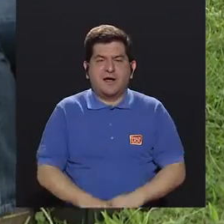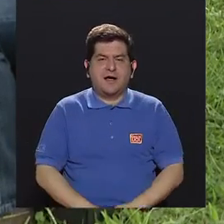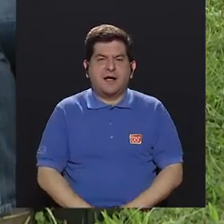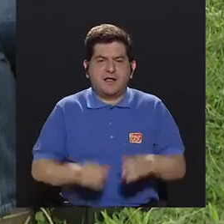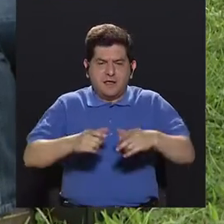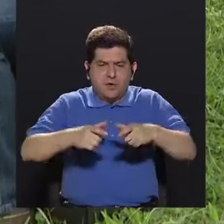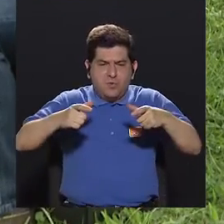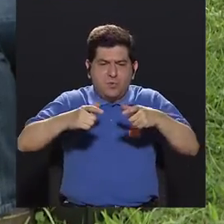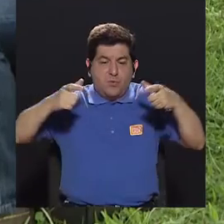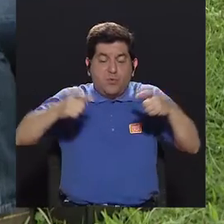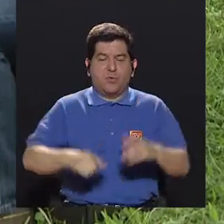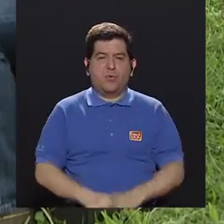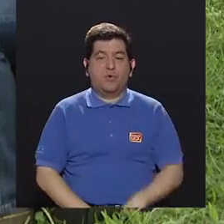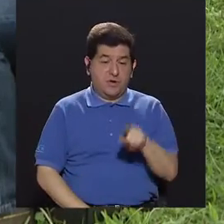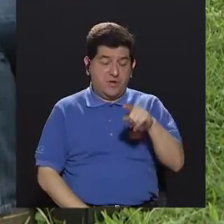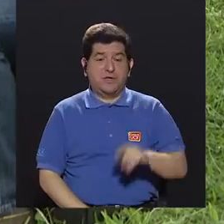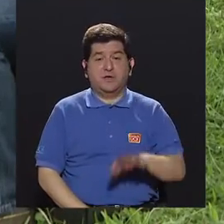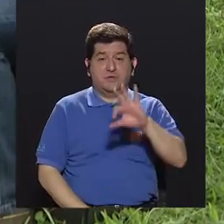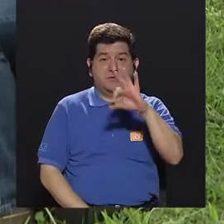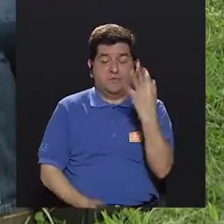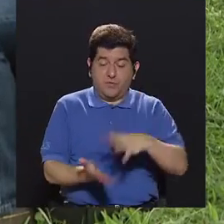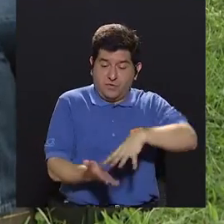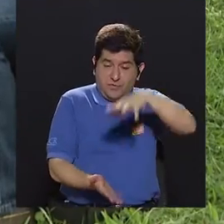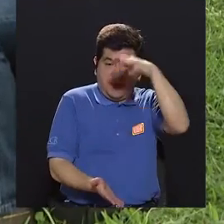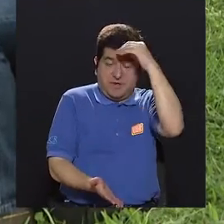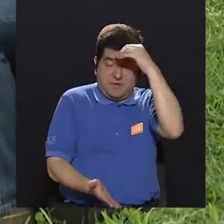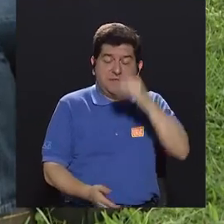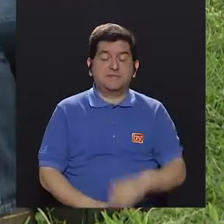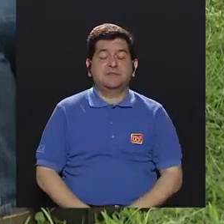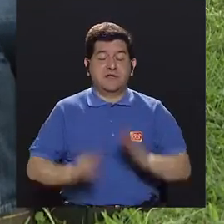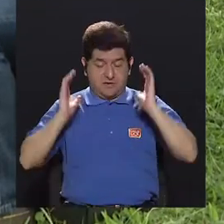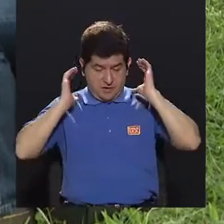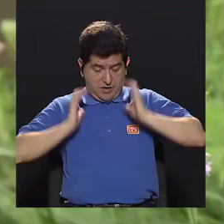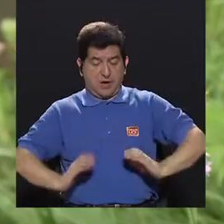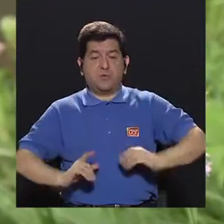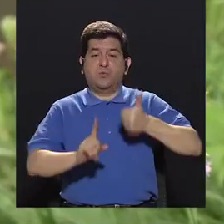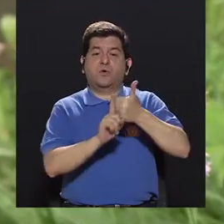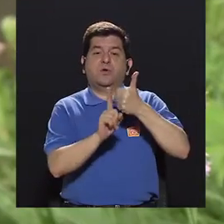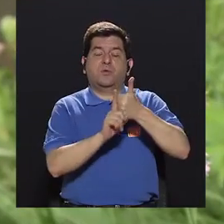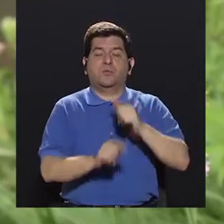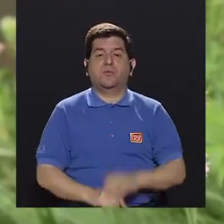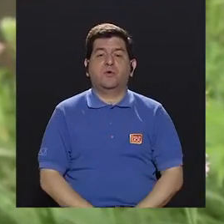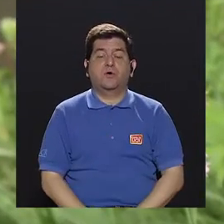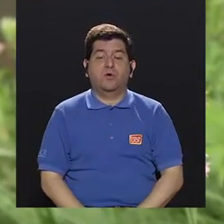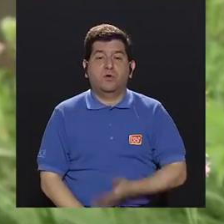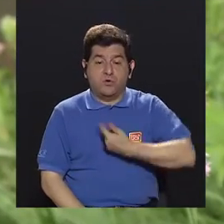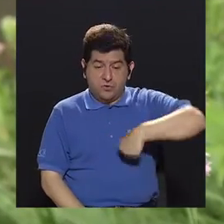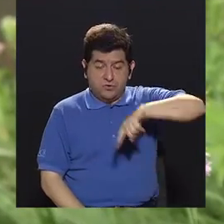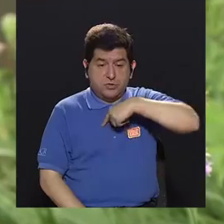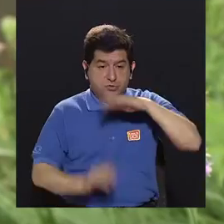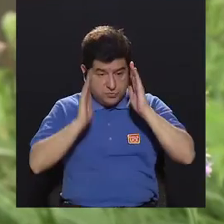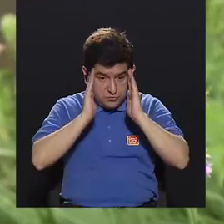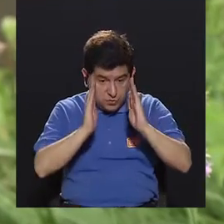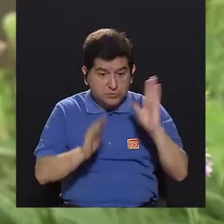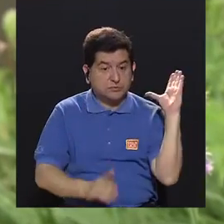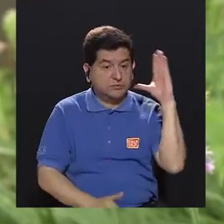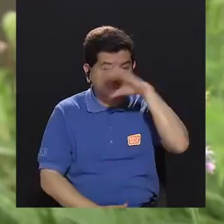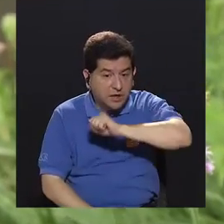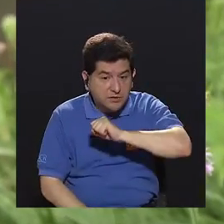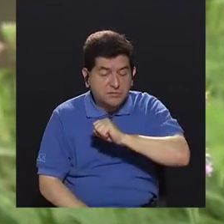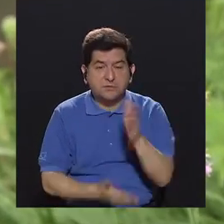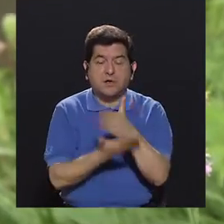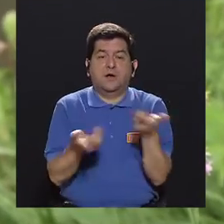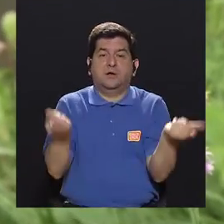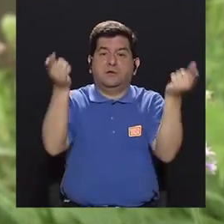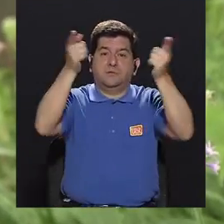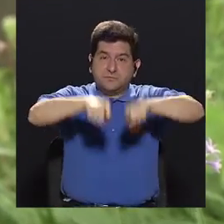y es un vehículo de aprendizaje, la verdad, el cuerpo es un vehículo de aprendizaje, a través del cual si yo estuviera atenta y me diera cuenta de